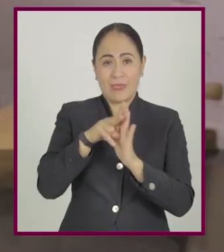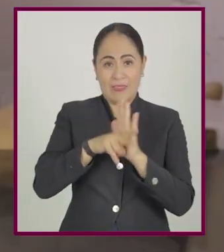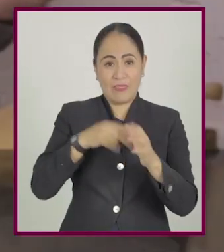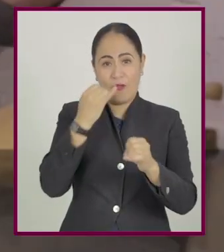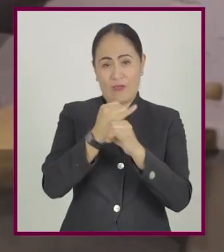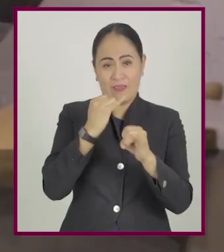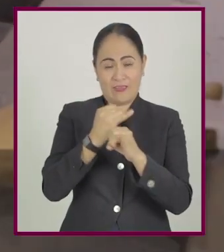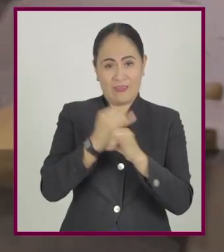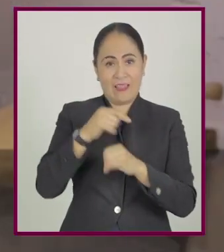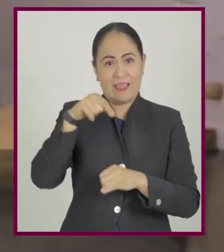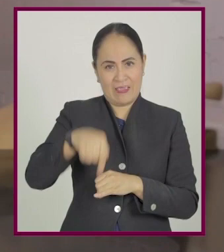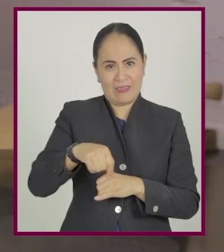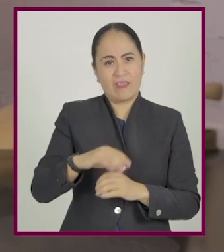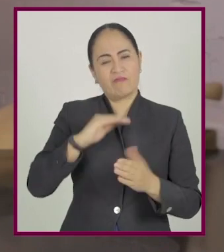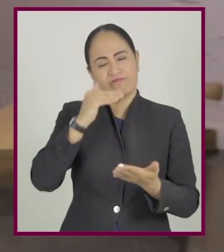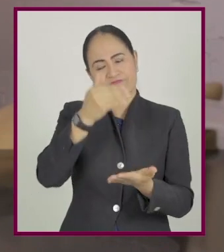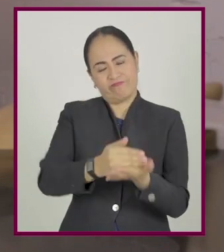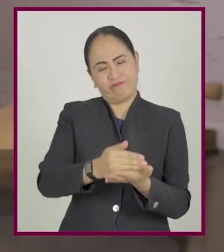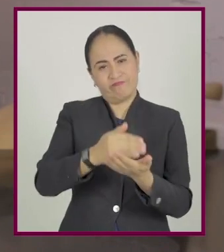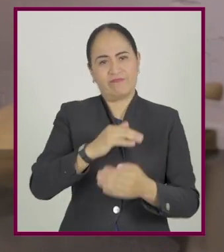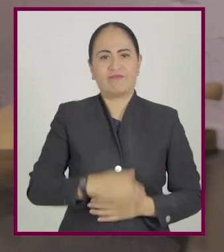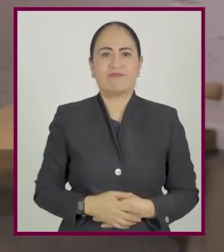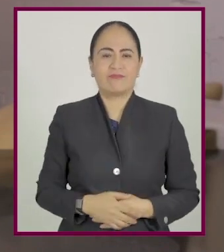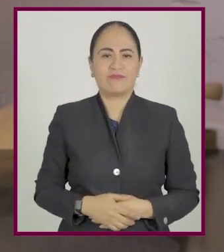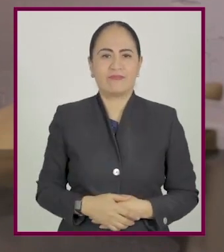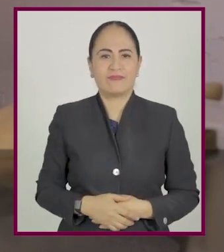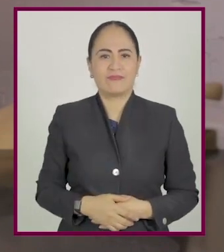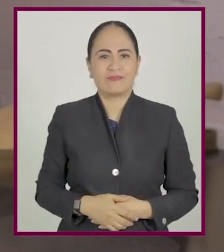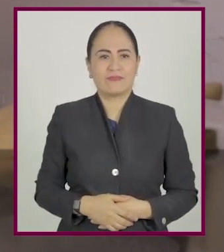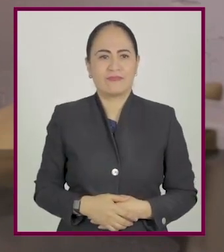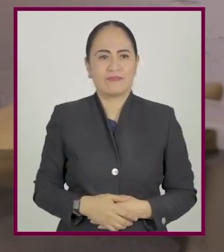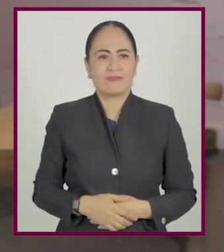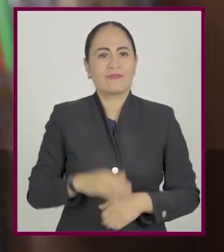Este videoblog de rápidos y curiosos ha llegado a su fin.